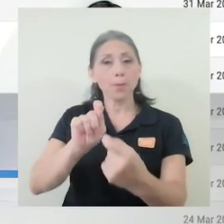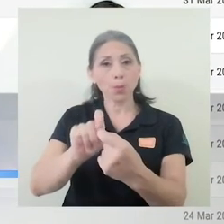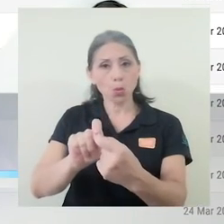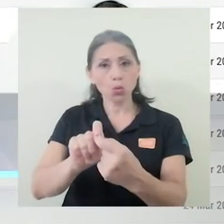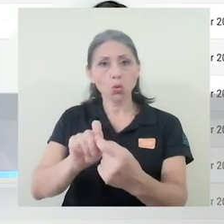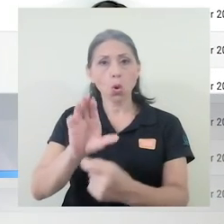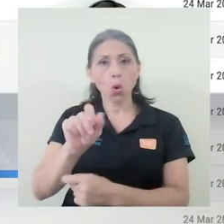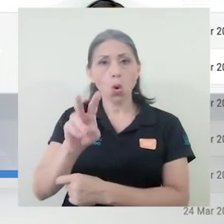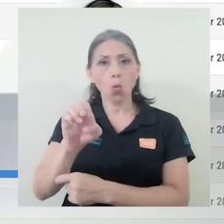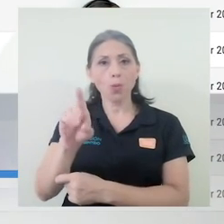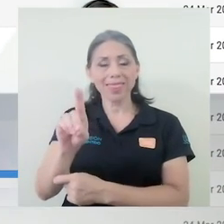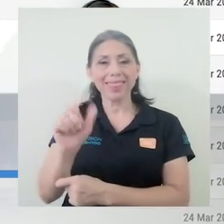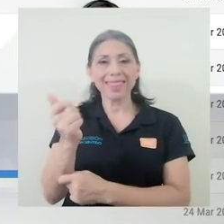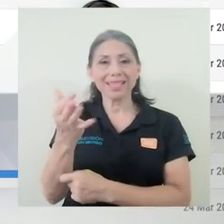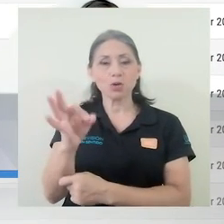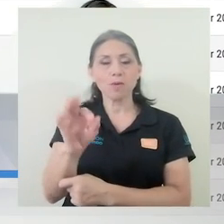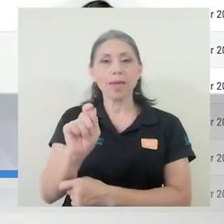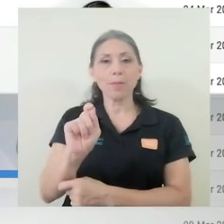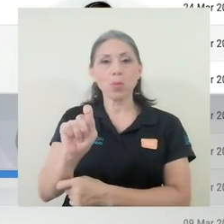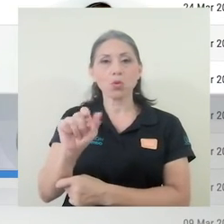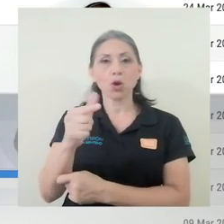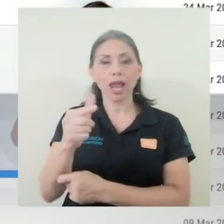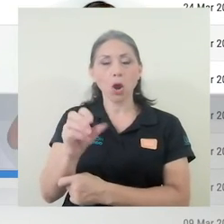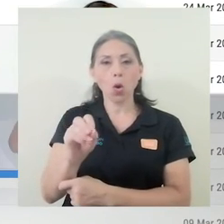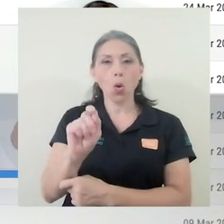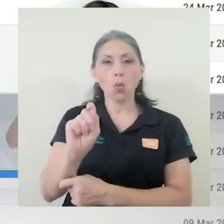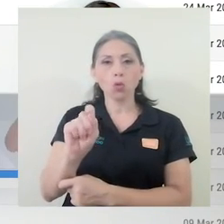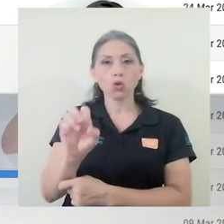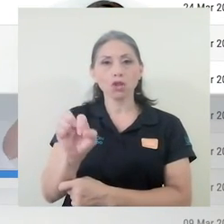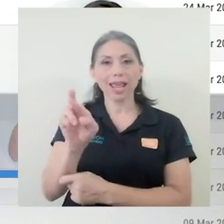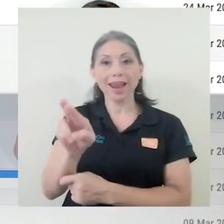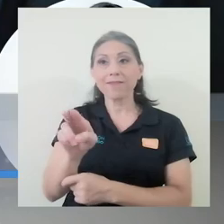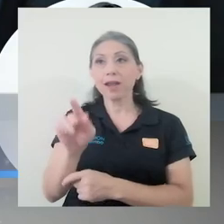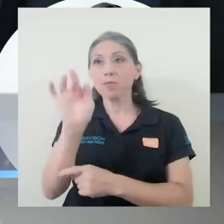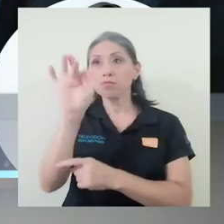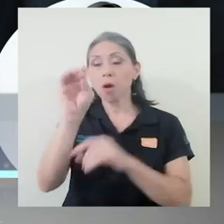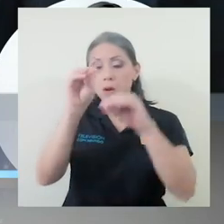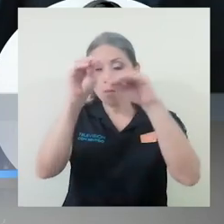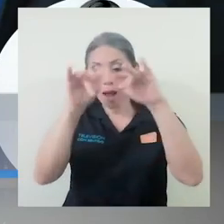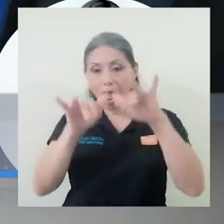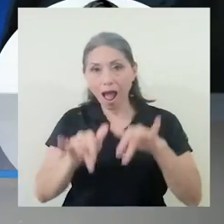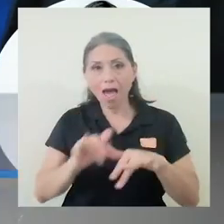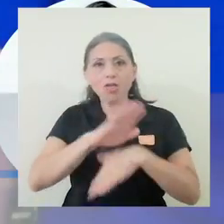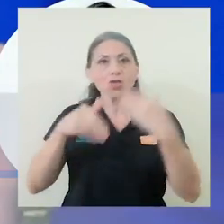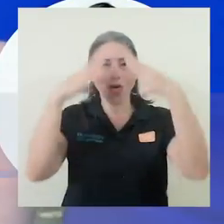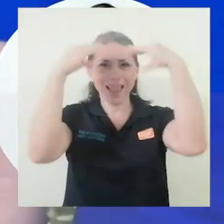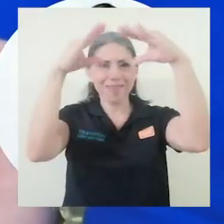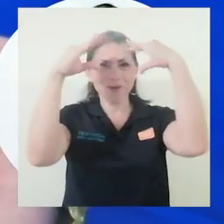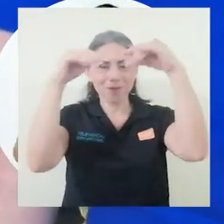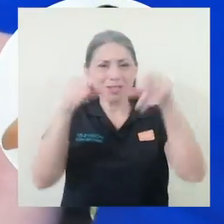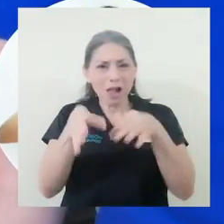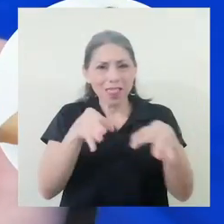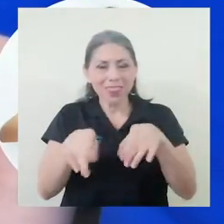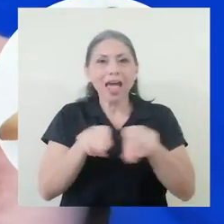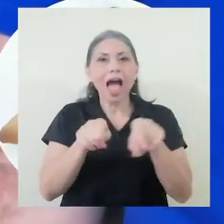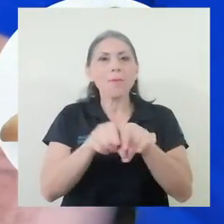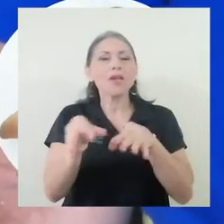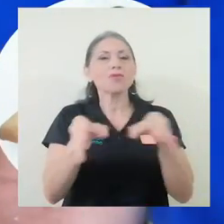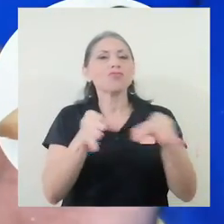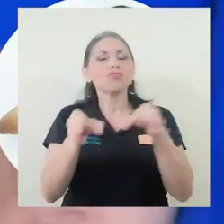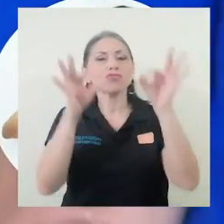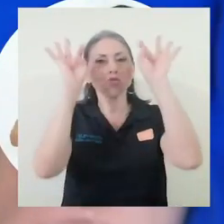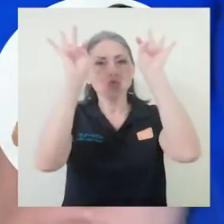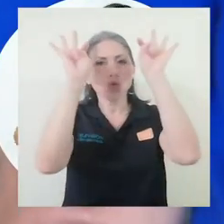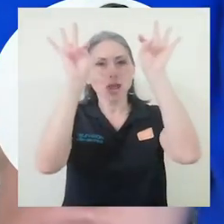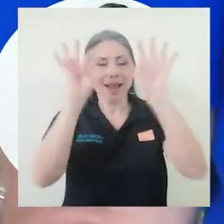.covid19.go.cr. Allí encontrará toda la información, así como un